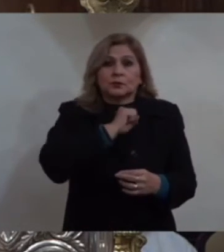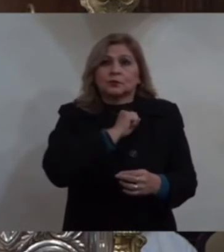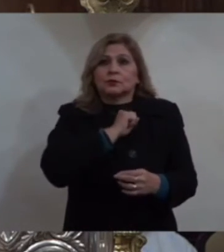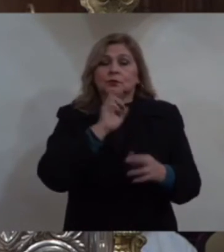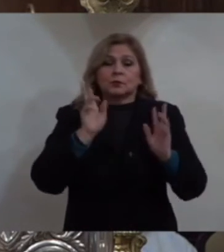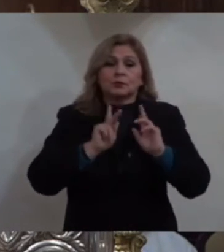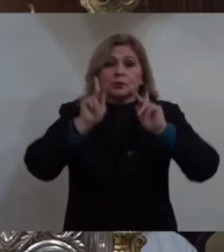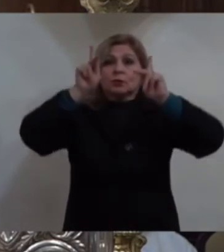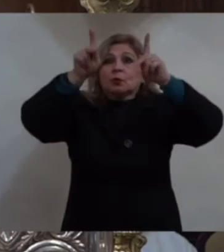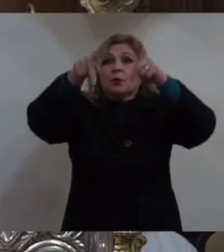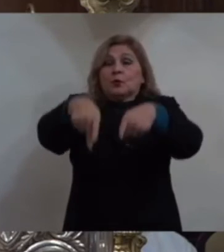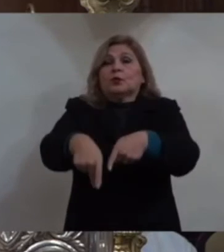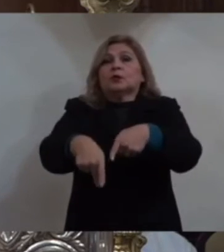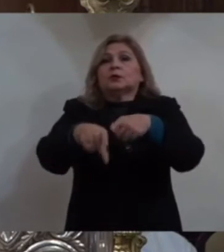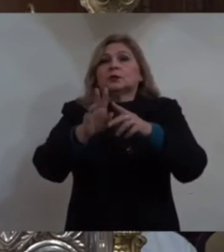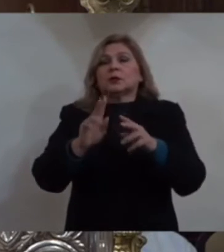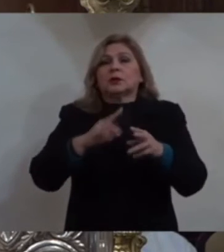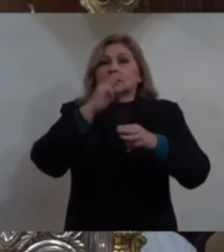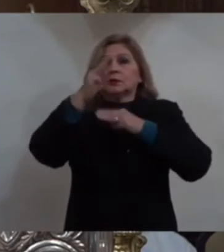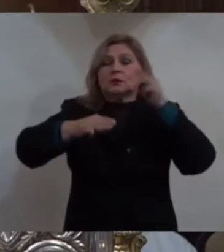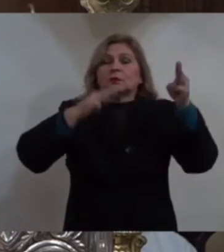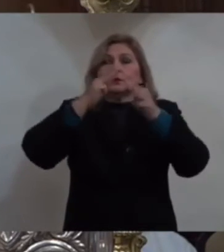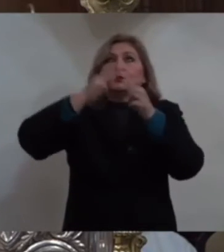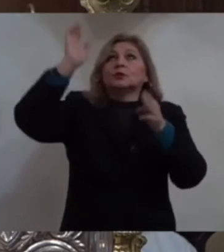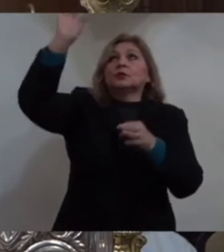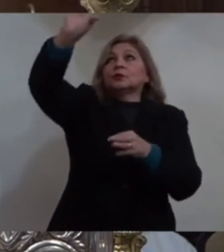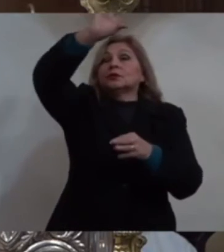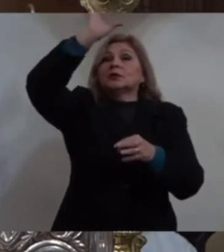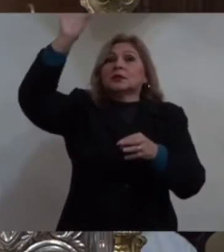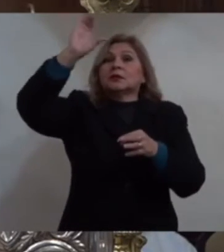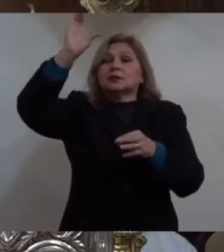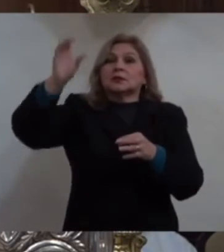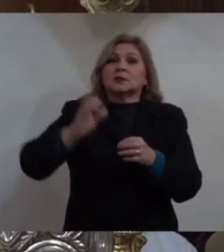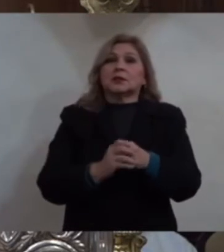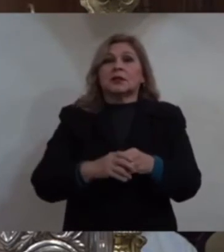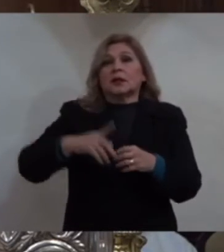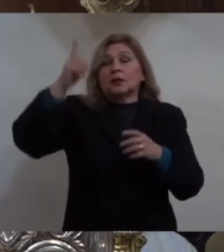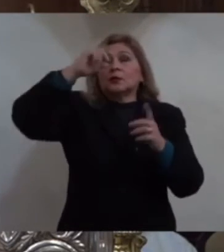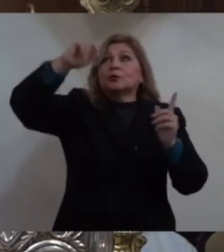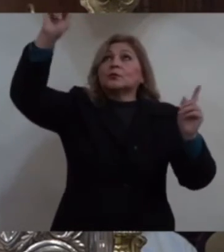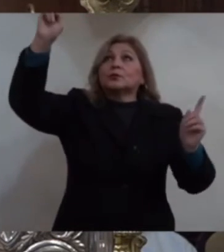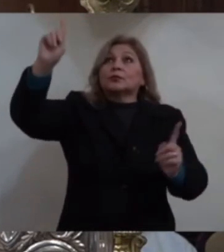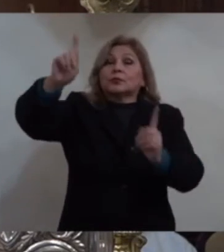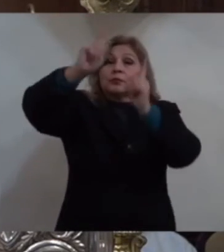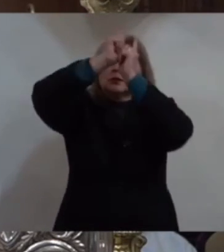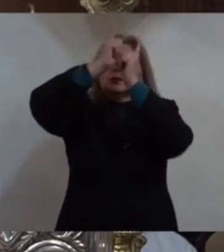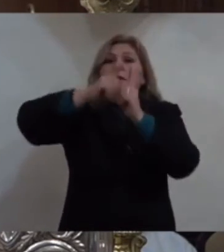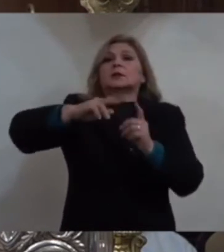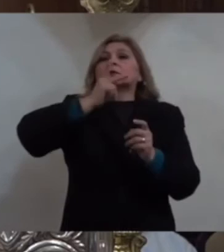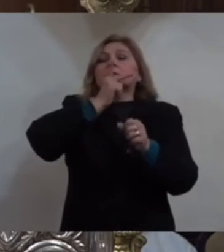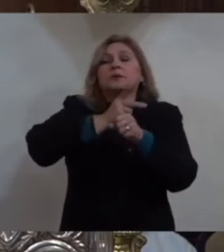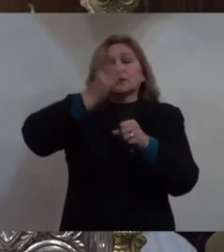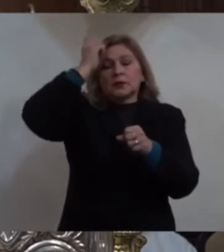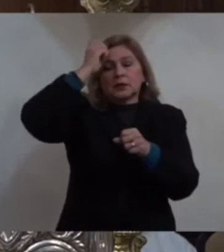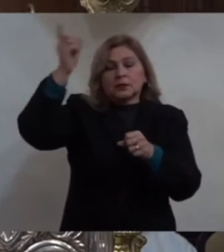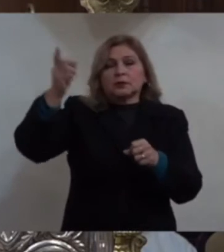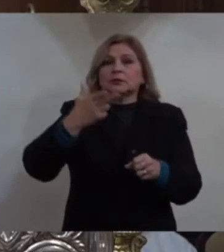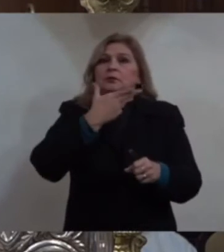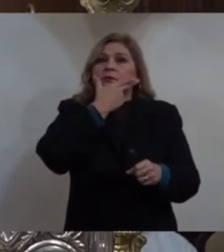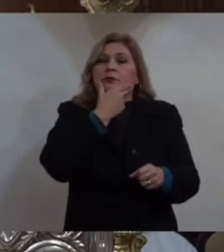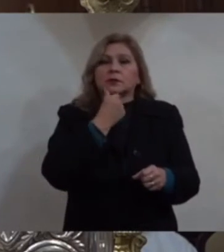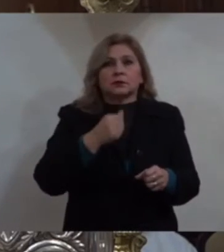entre el mundo y el cielo, entre los hombres y Dios, no sólo el